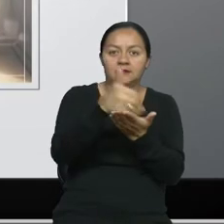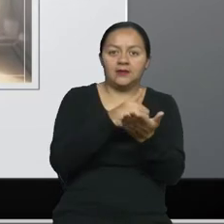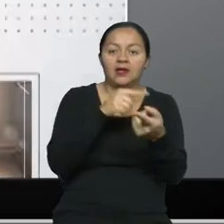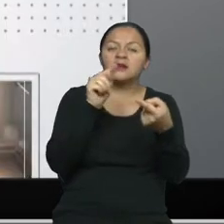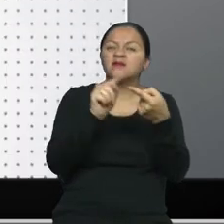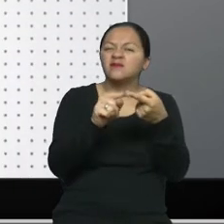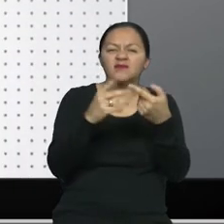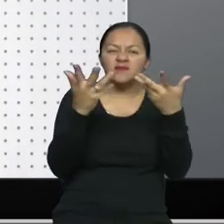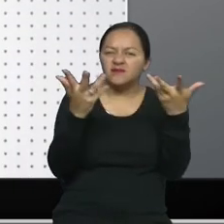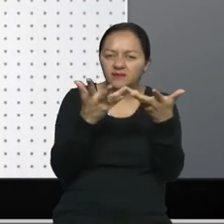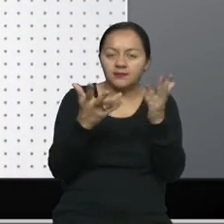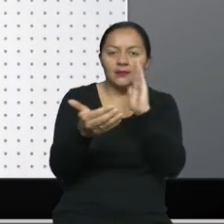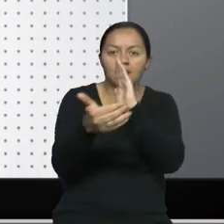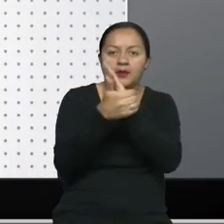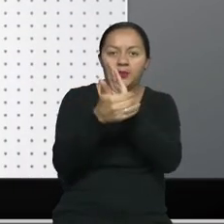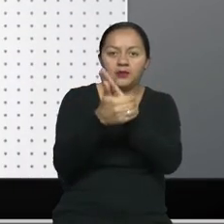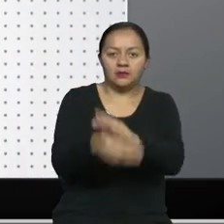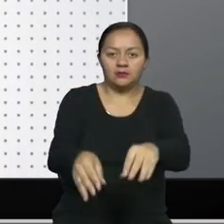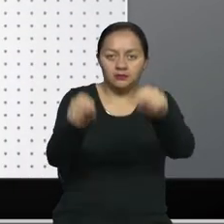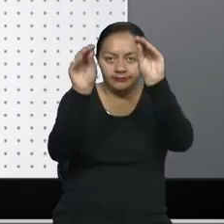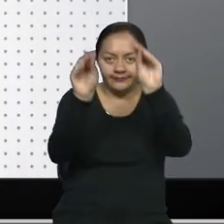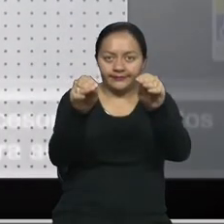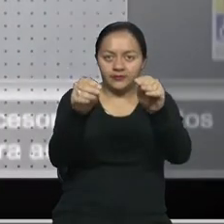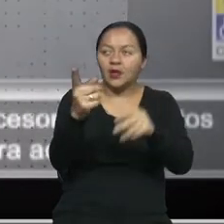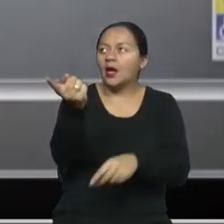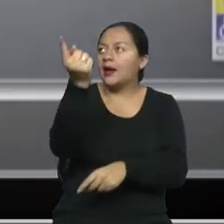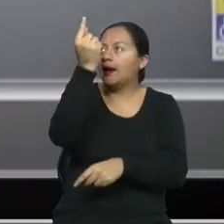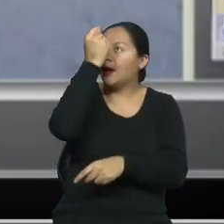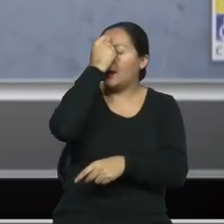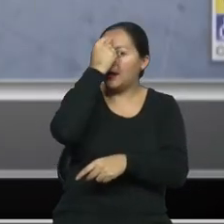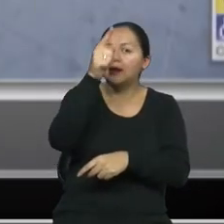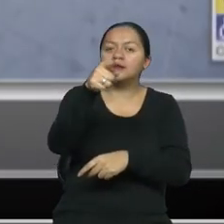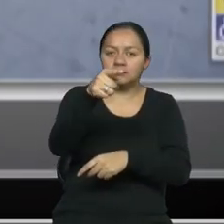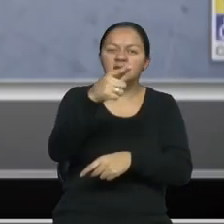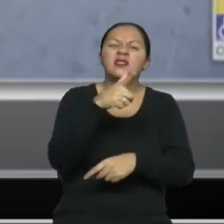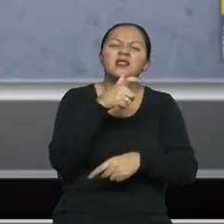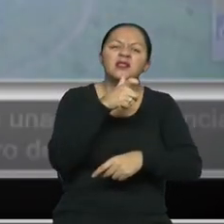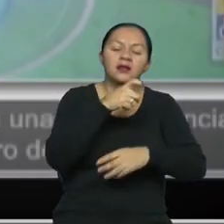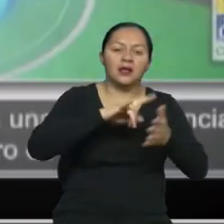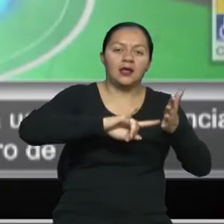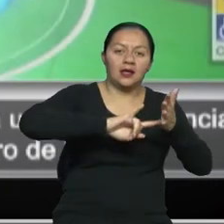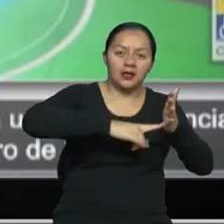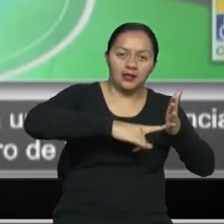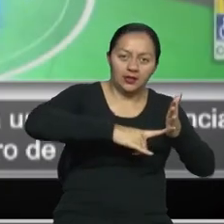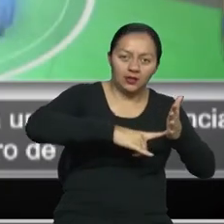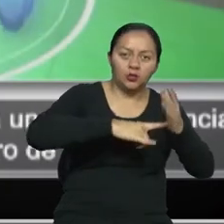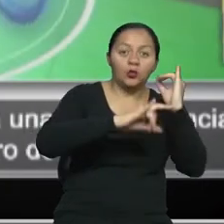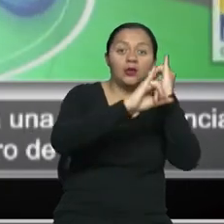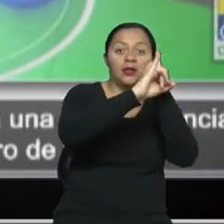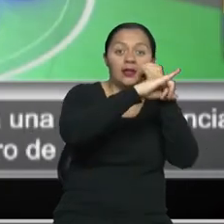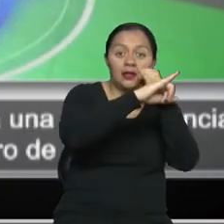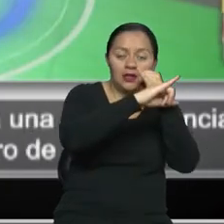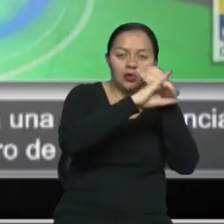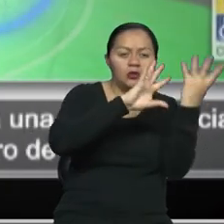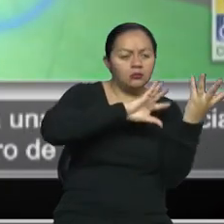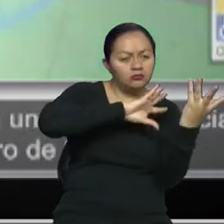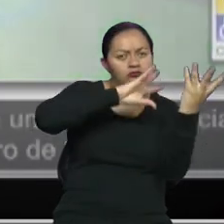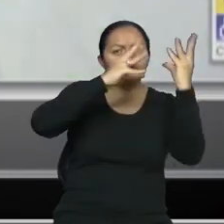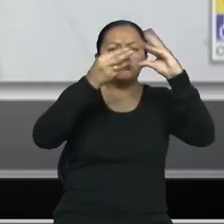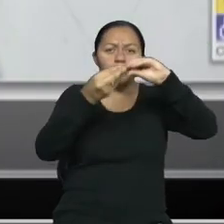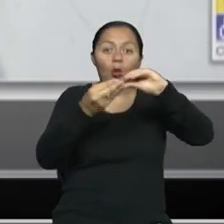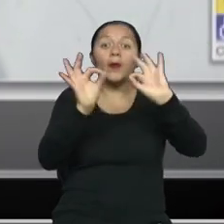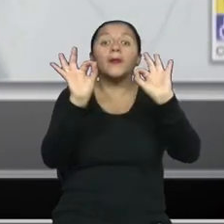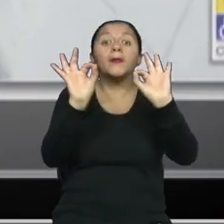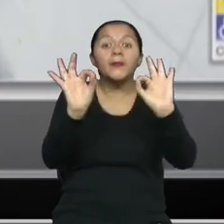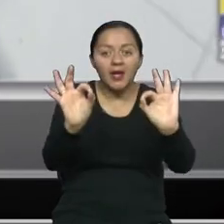busca capacitar de manera didáctica a los responsables de la construcción y movilidad sobre una correcta adecuación de